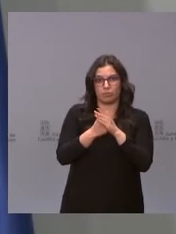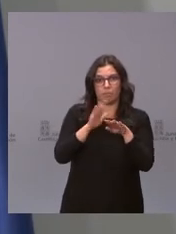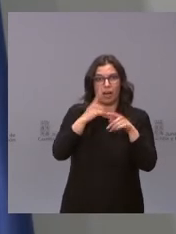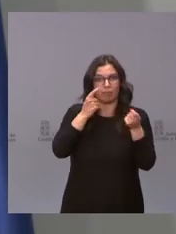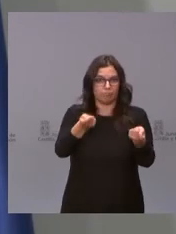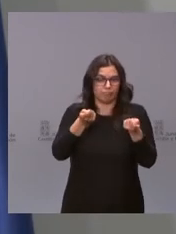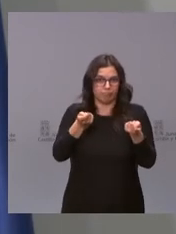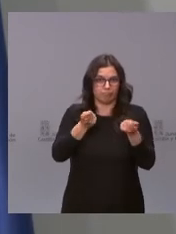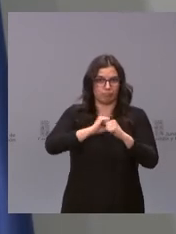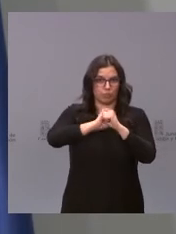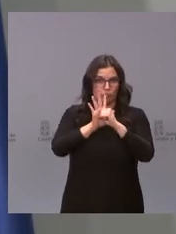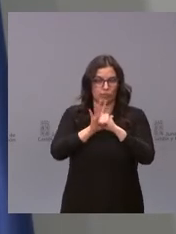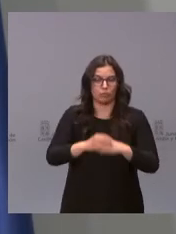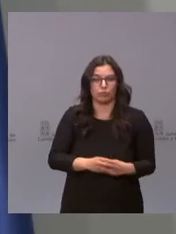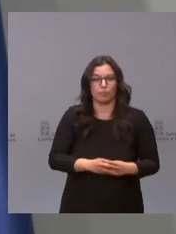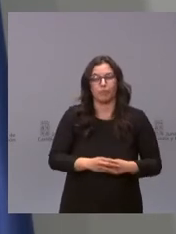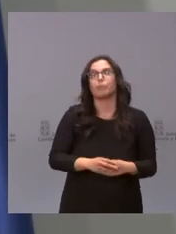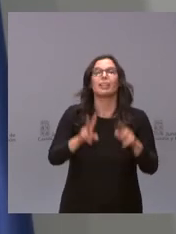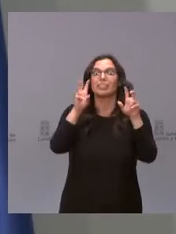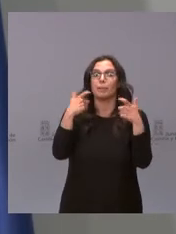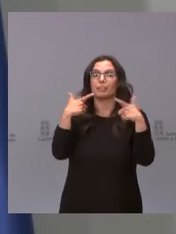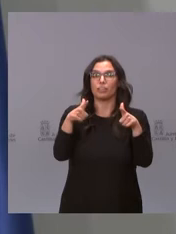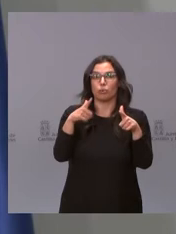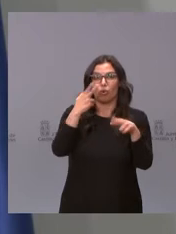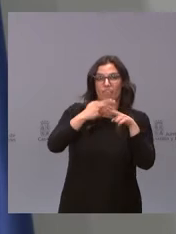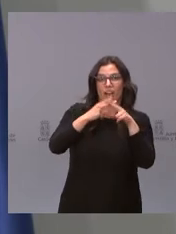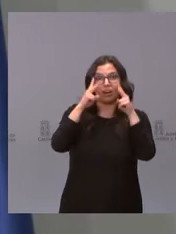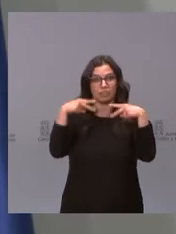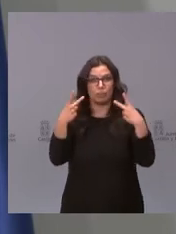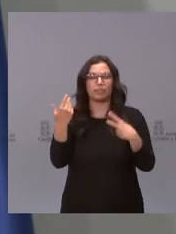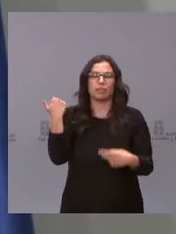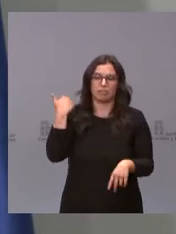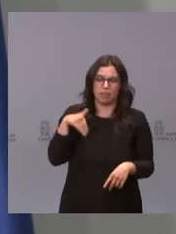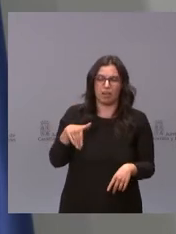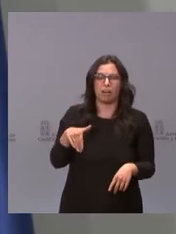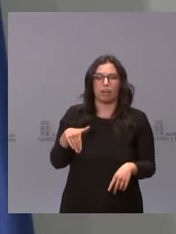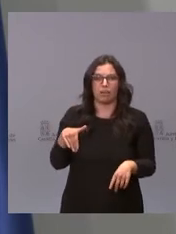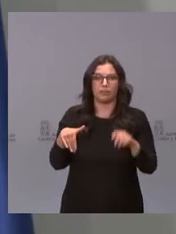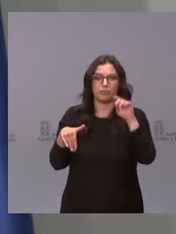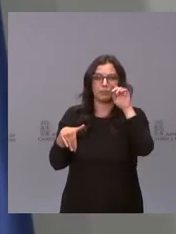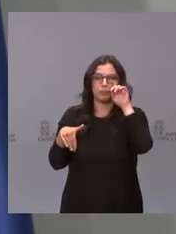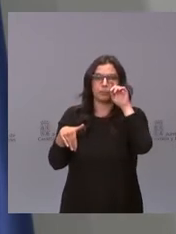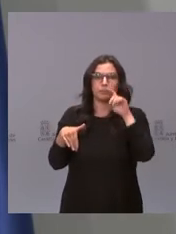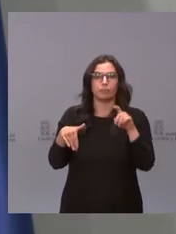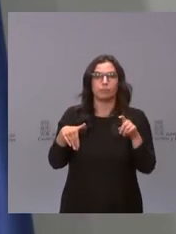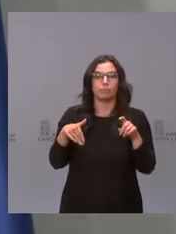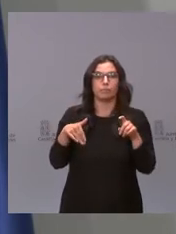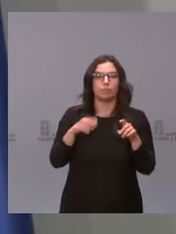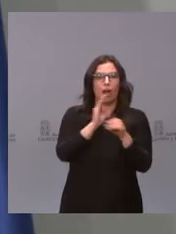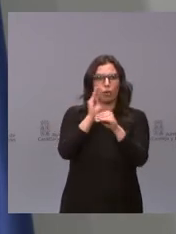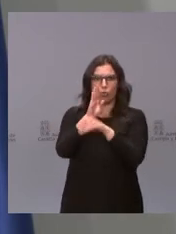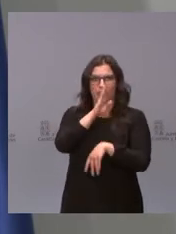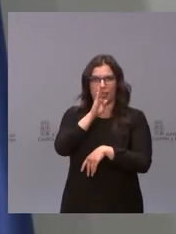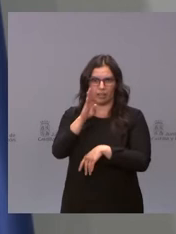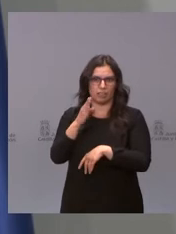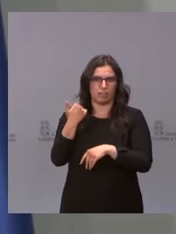epidemia. Sobre el sector de la hostelería, nosotros ya estamos repartiendo ayudas directas.